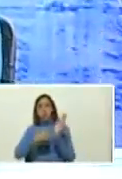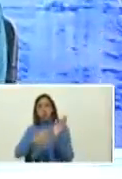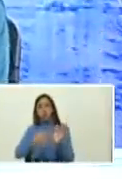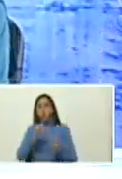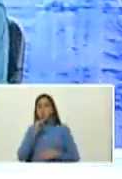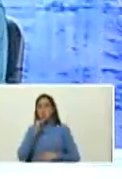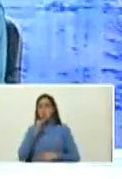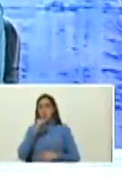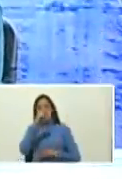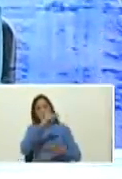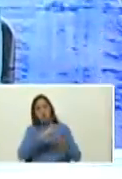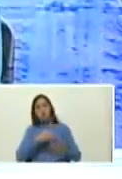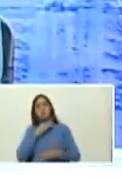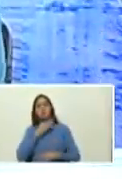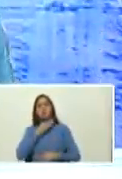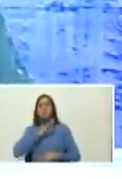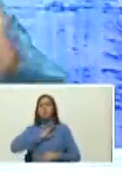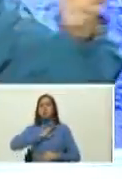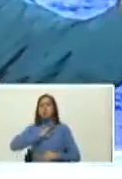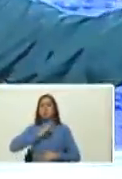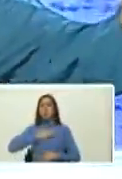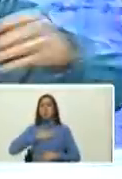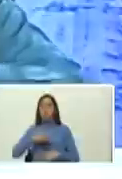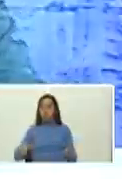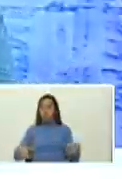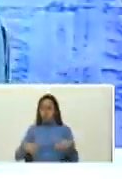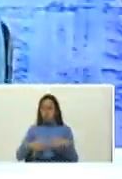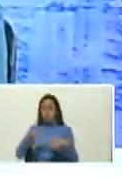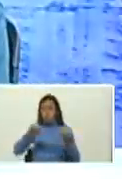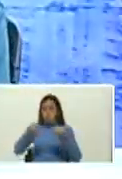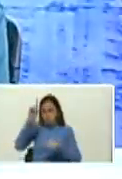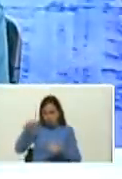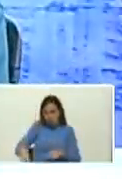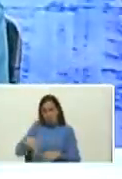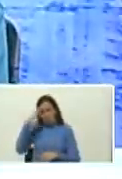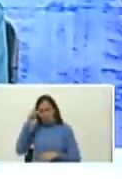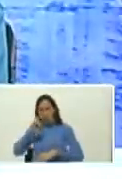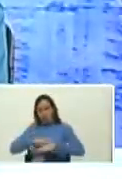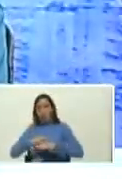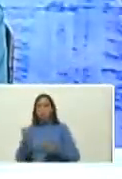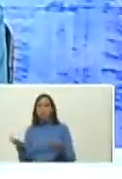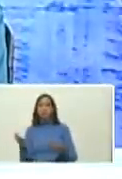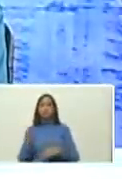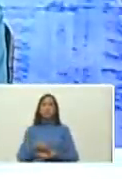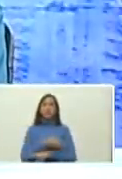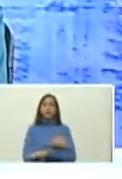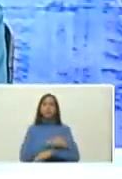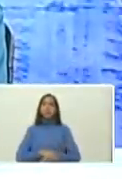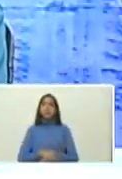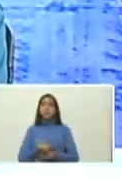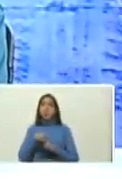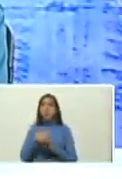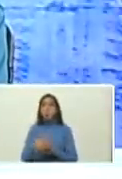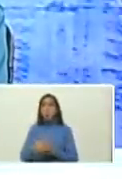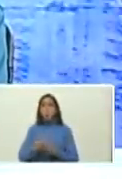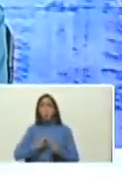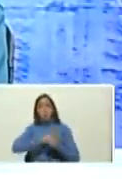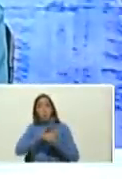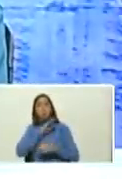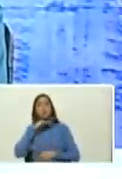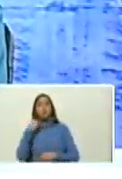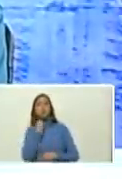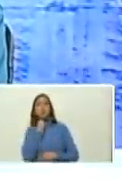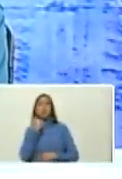me gusta leerlo así como lo hace el equipo científico el equipo de médicos y médicas situación del COVID-19 en